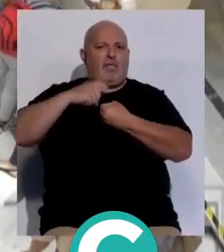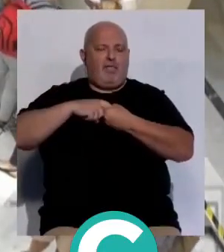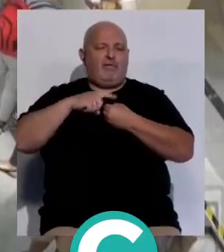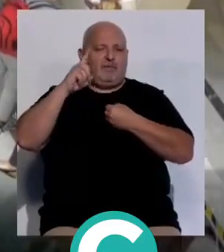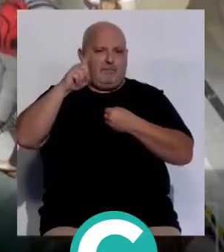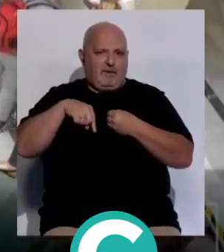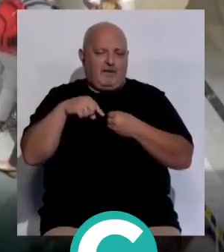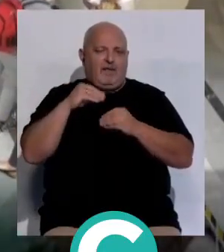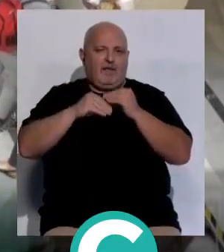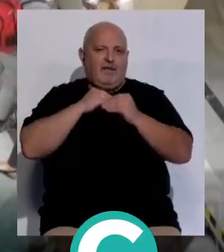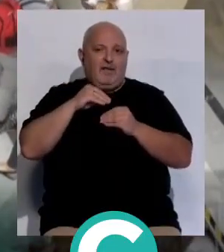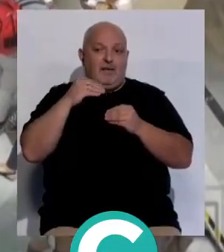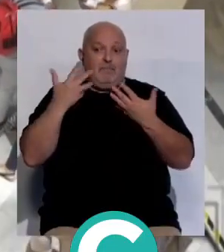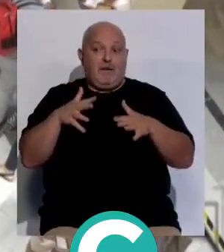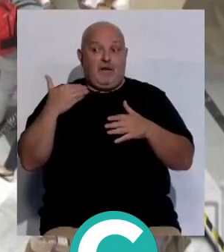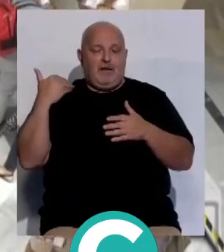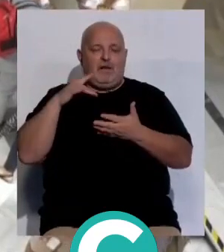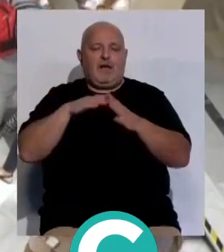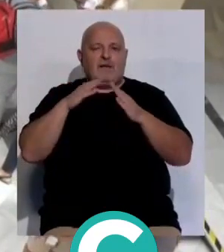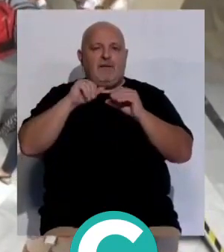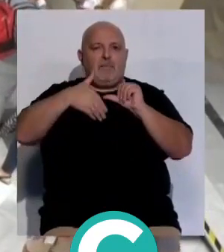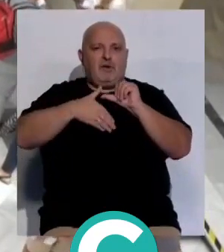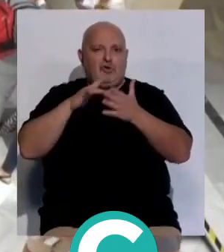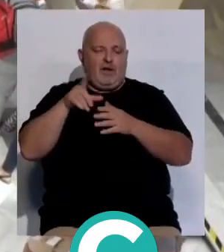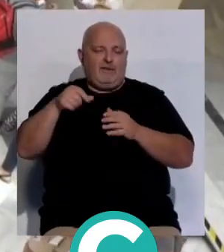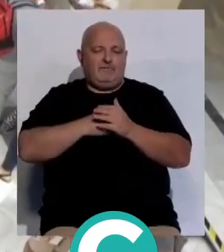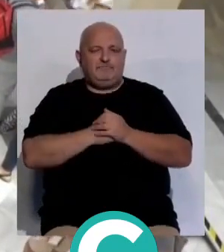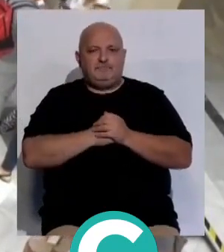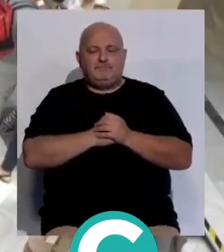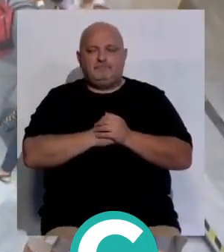este evento celebrado este miércoles en la Casa de Iberoamérica.